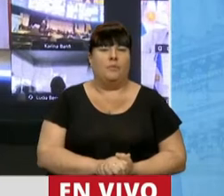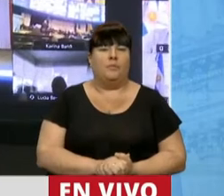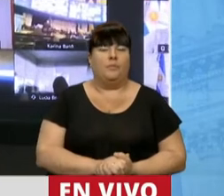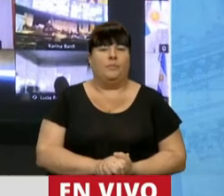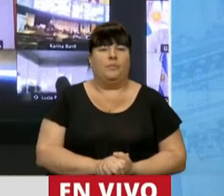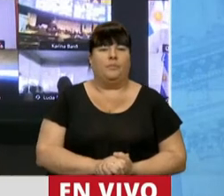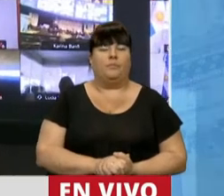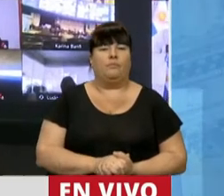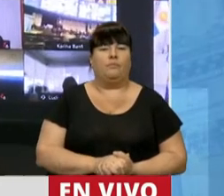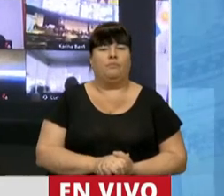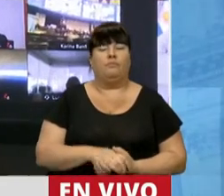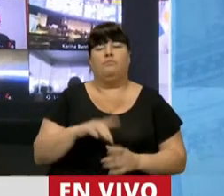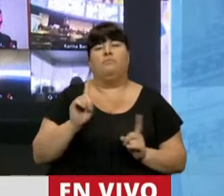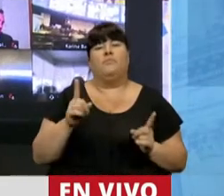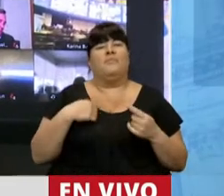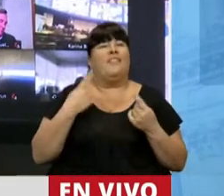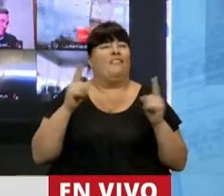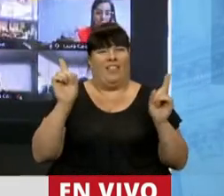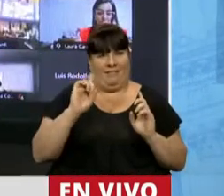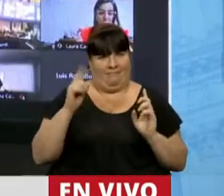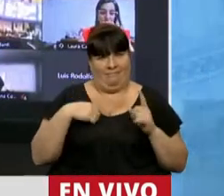No voy a ser original.